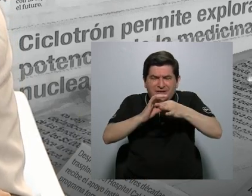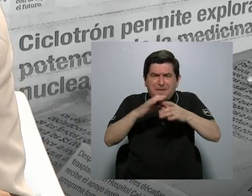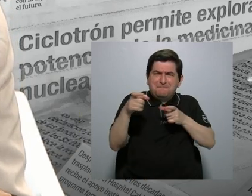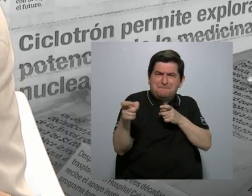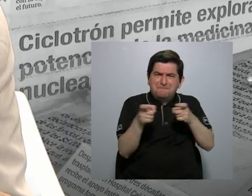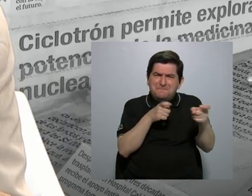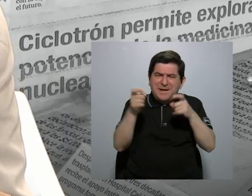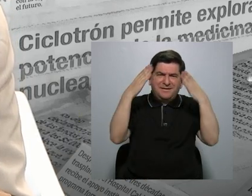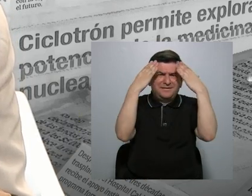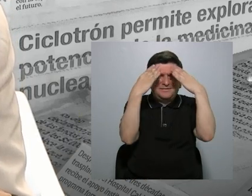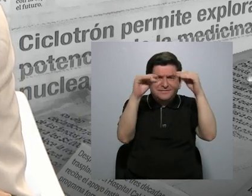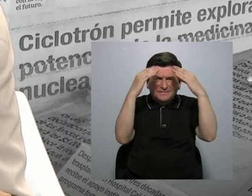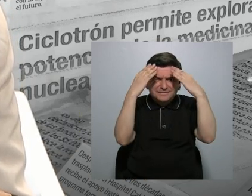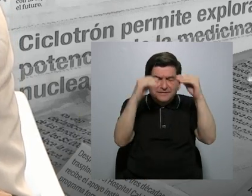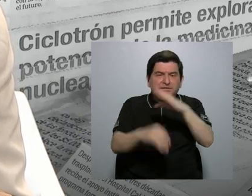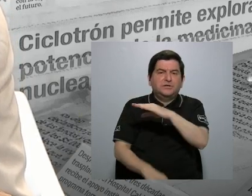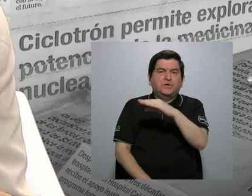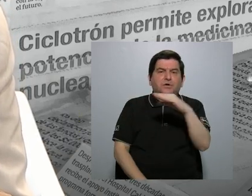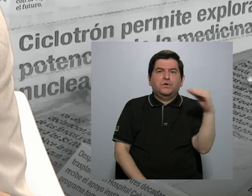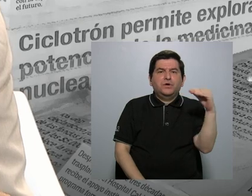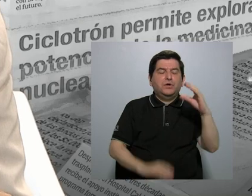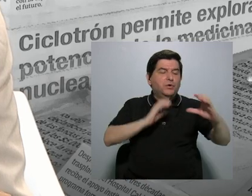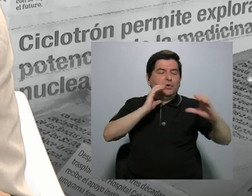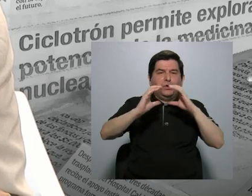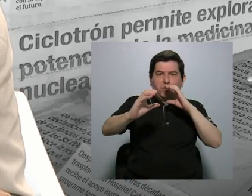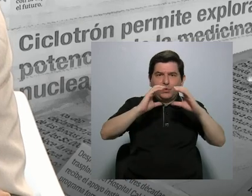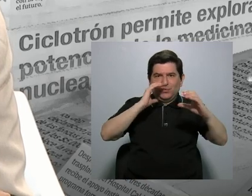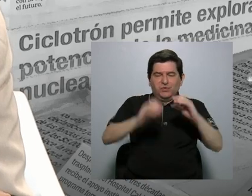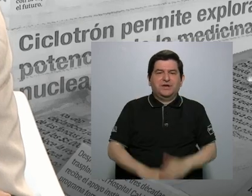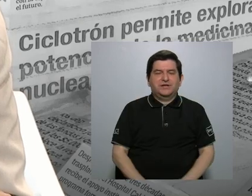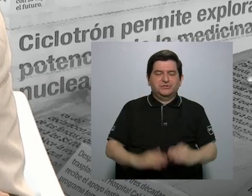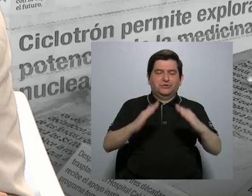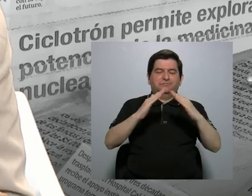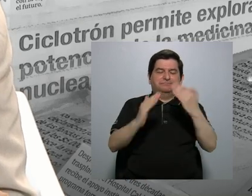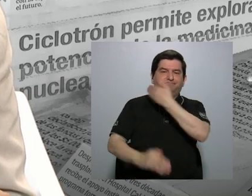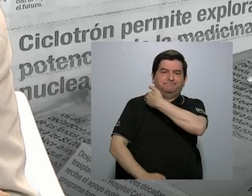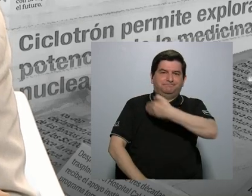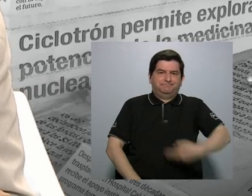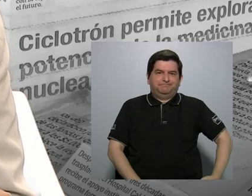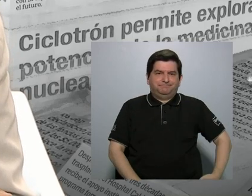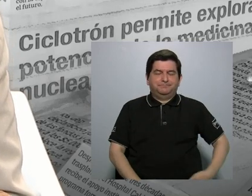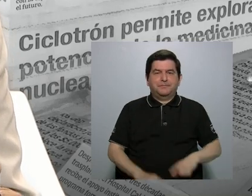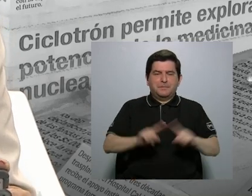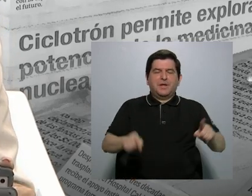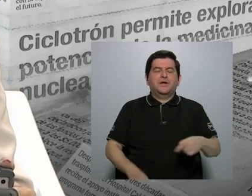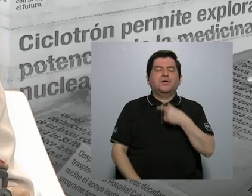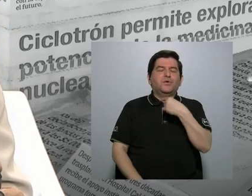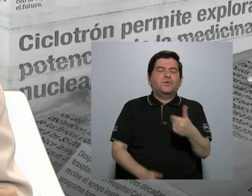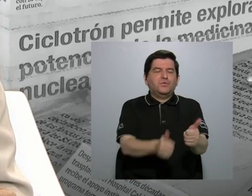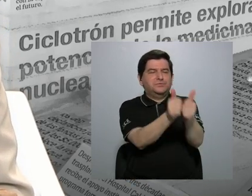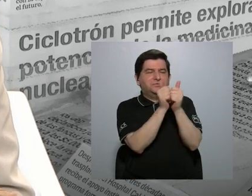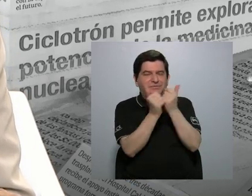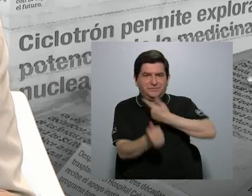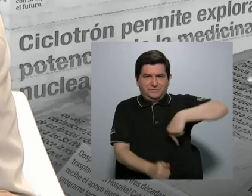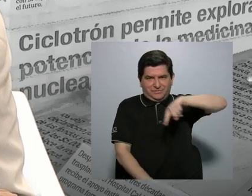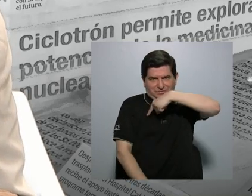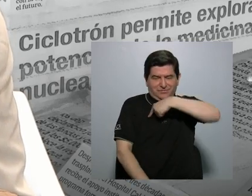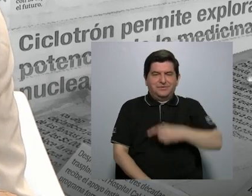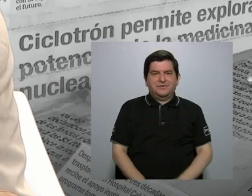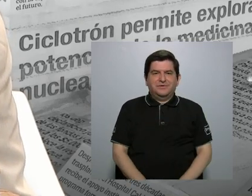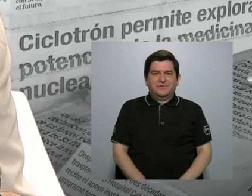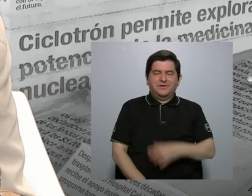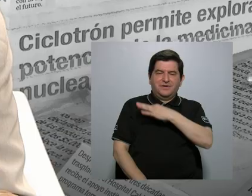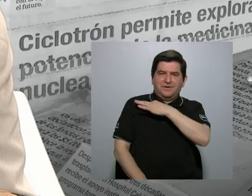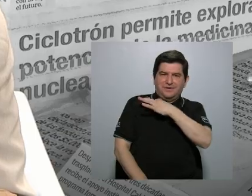manejo de la información y de la comunicación en casa presidencial. Pero es un gusto tener con nosotros a el